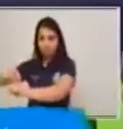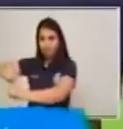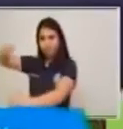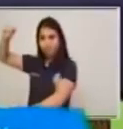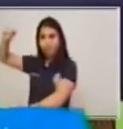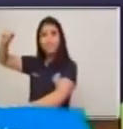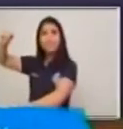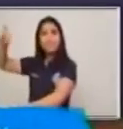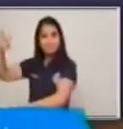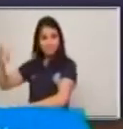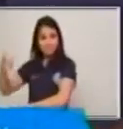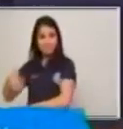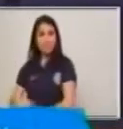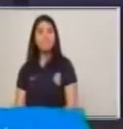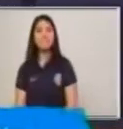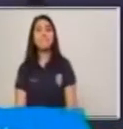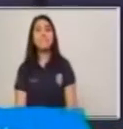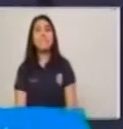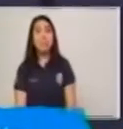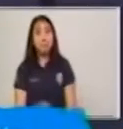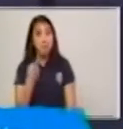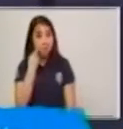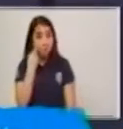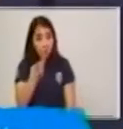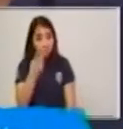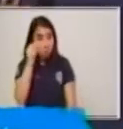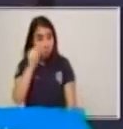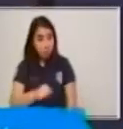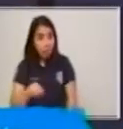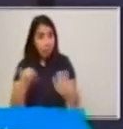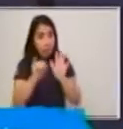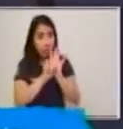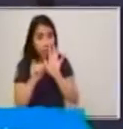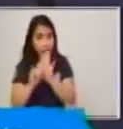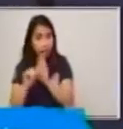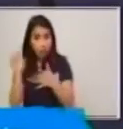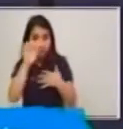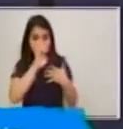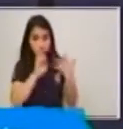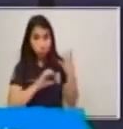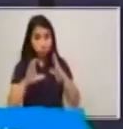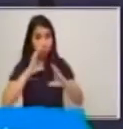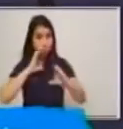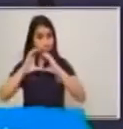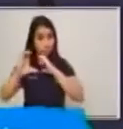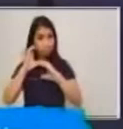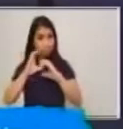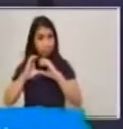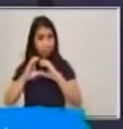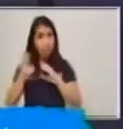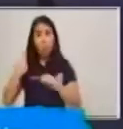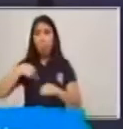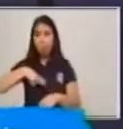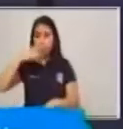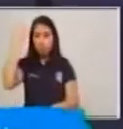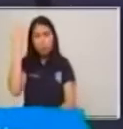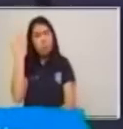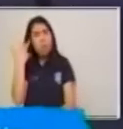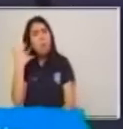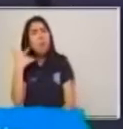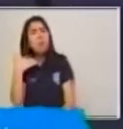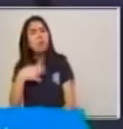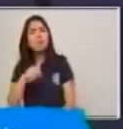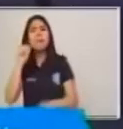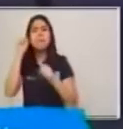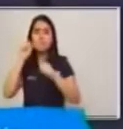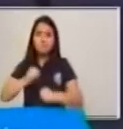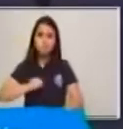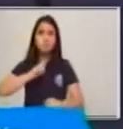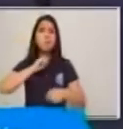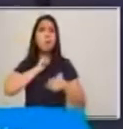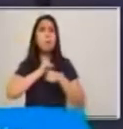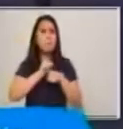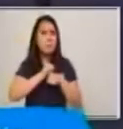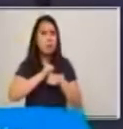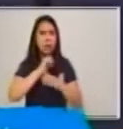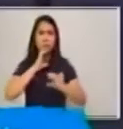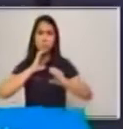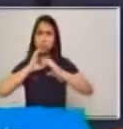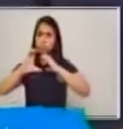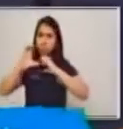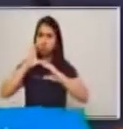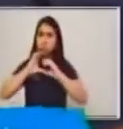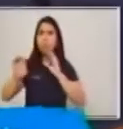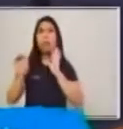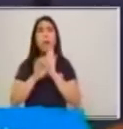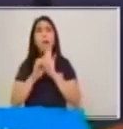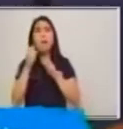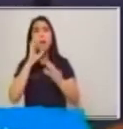diaria, estamos practicando la comunicación. Nos comunicamos con palabras, con nuestro idioma. Cuando